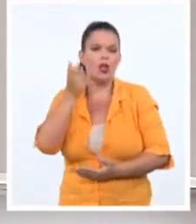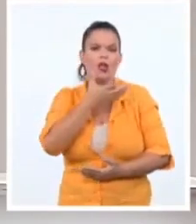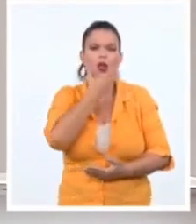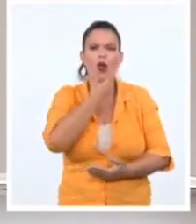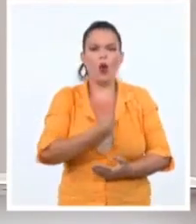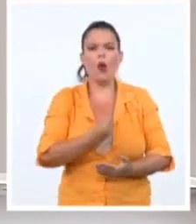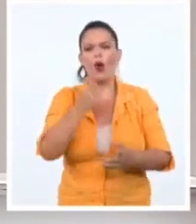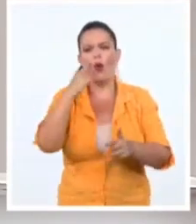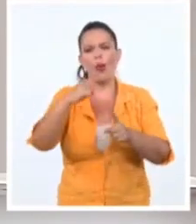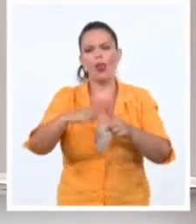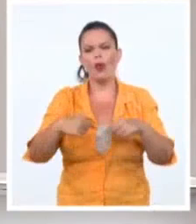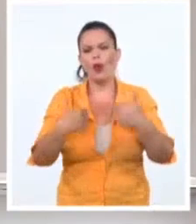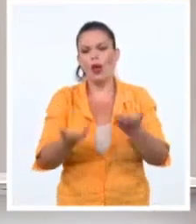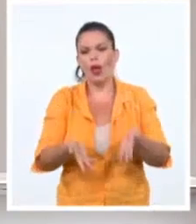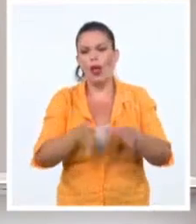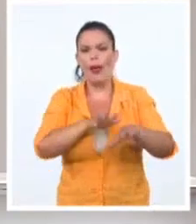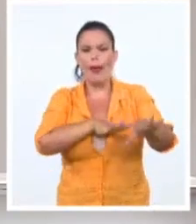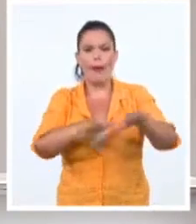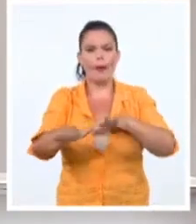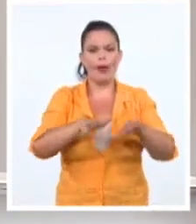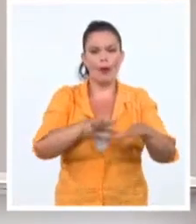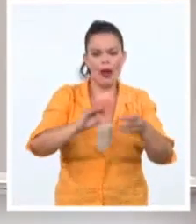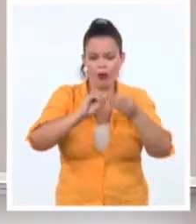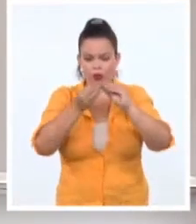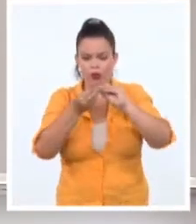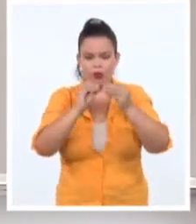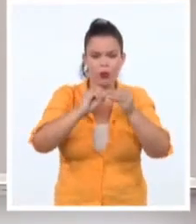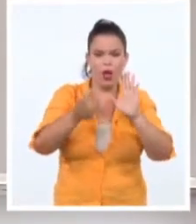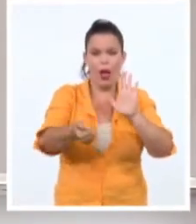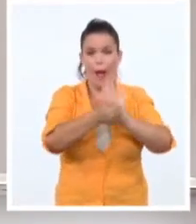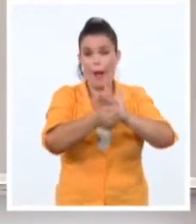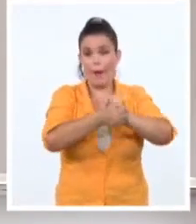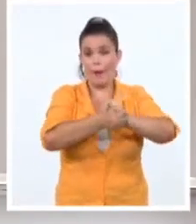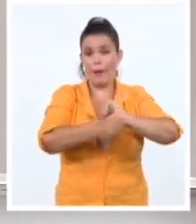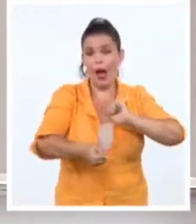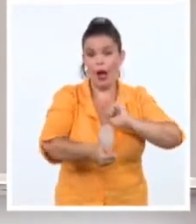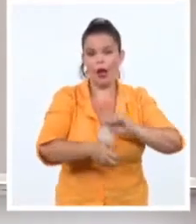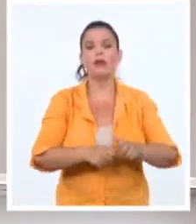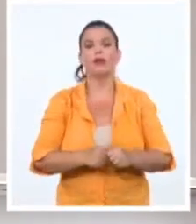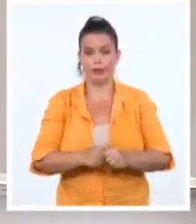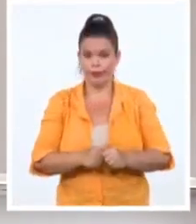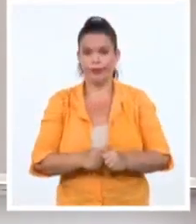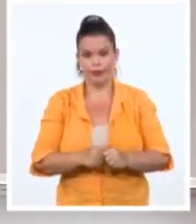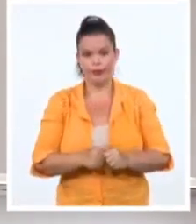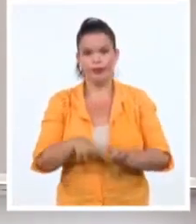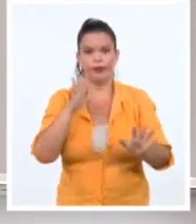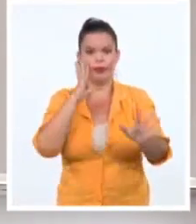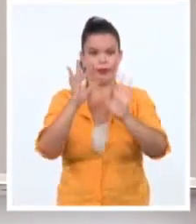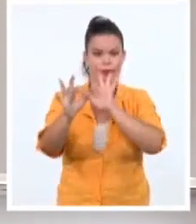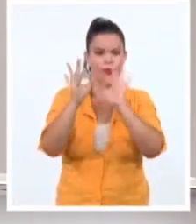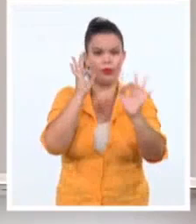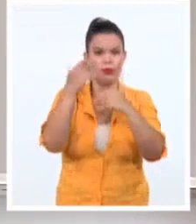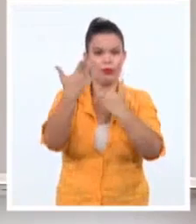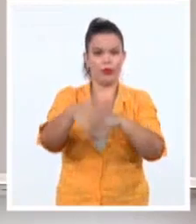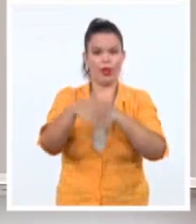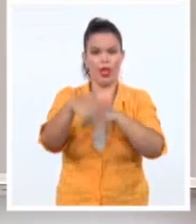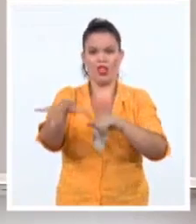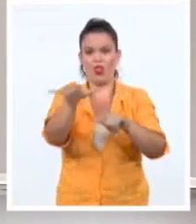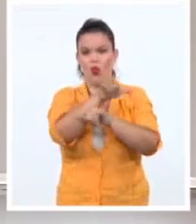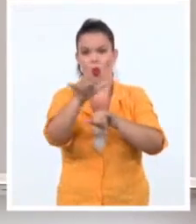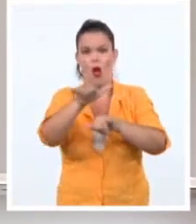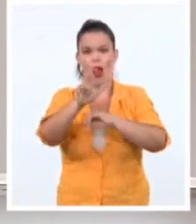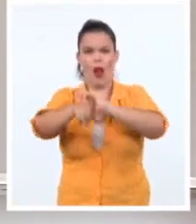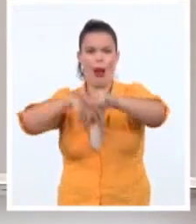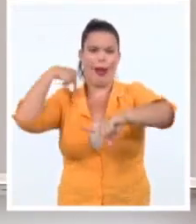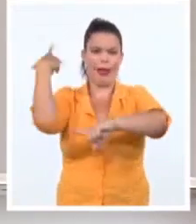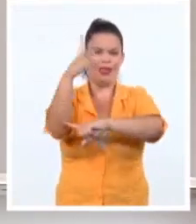bombas incendiarias, custodiar barricadas y agredir a los cuerpos de seguridad. Y además,